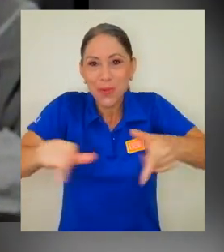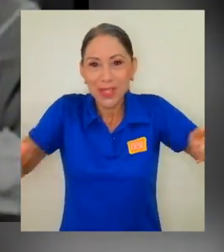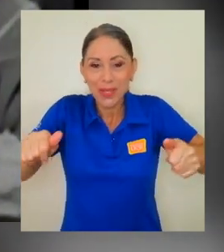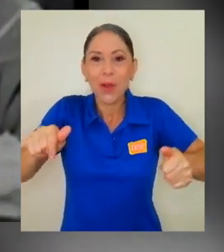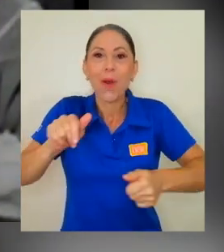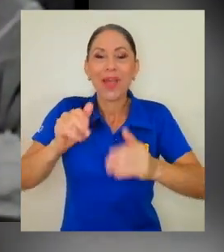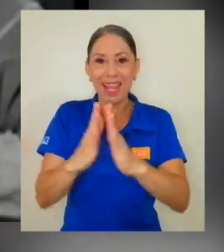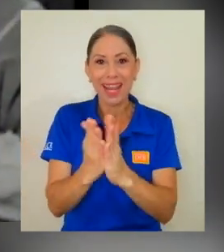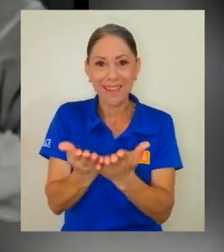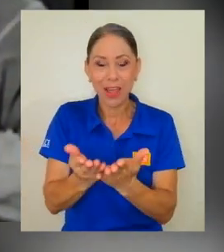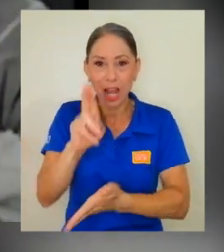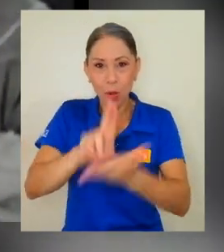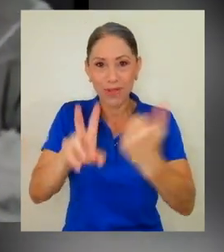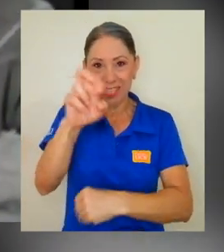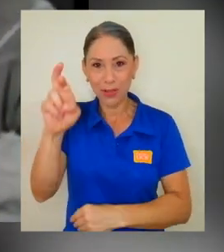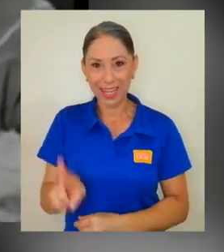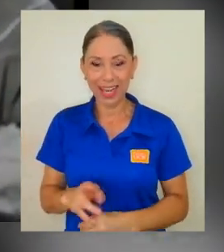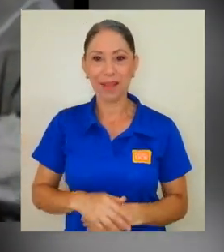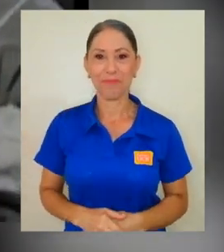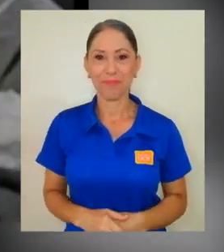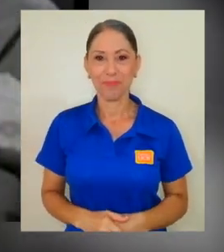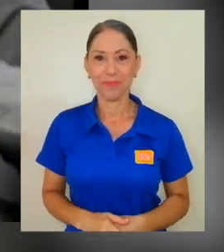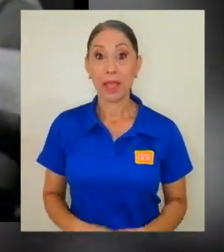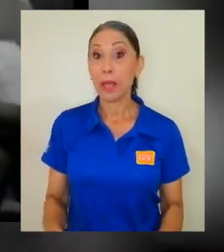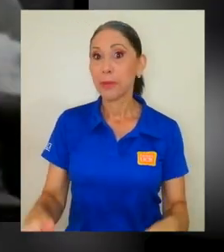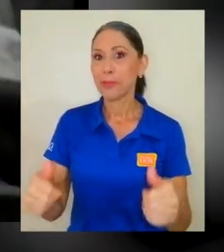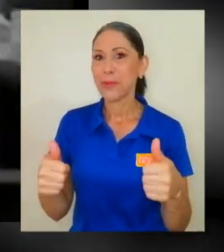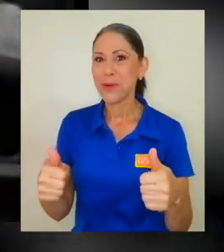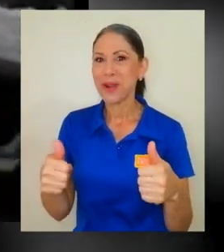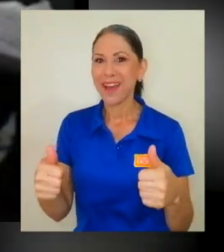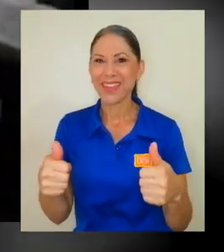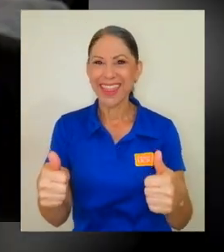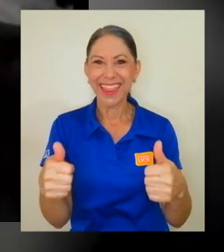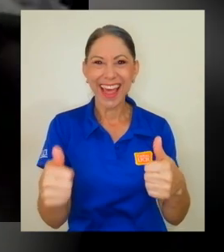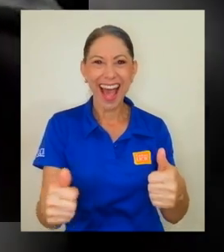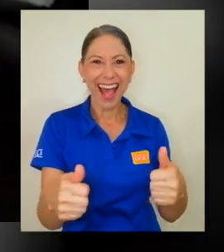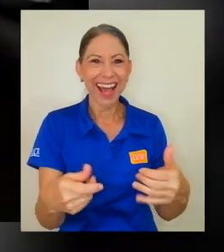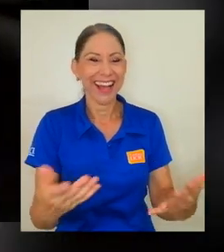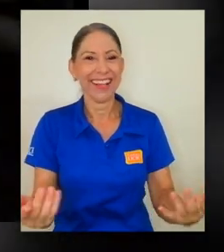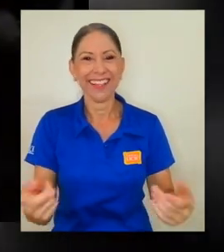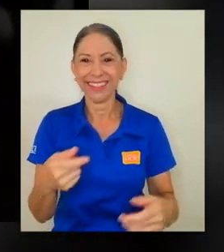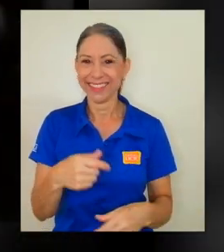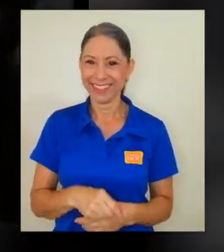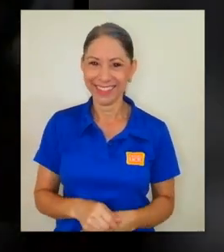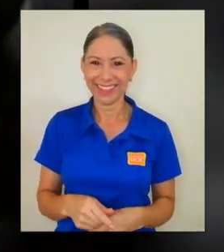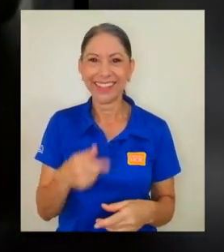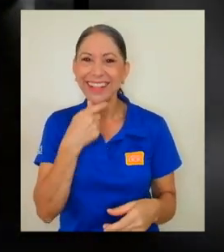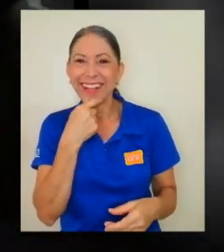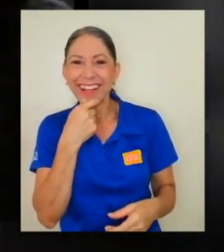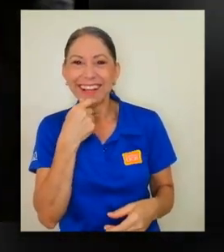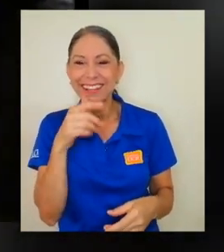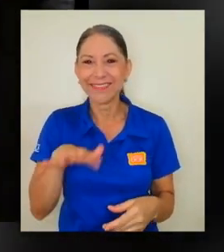Universidad de Costa Rica. ¡Pura Vida! ¡Nomás! ¡Nomás!